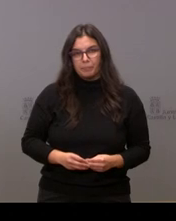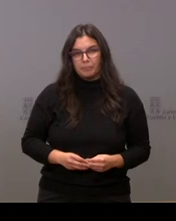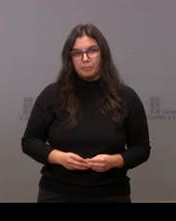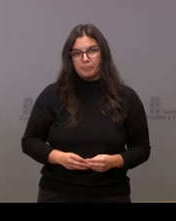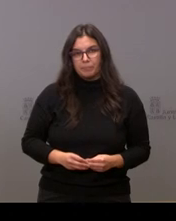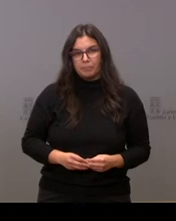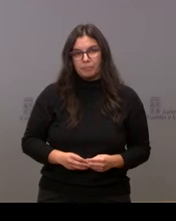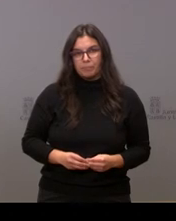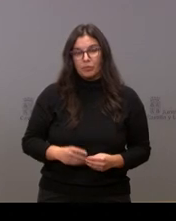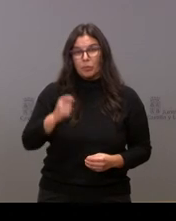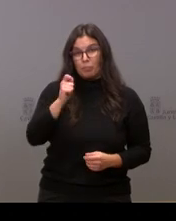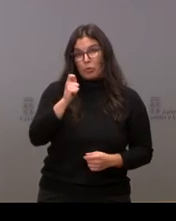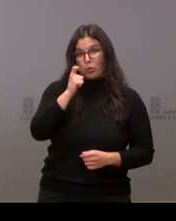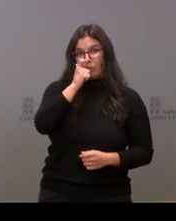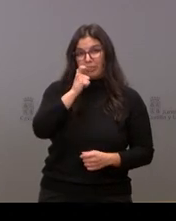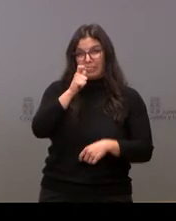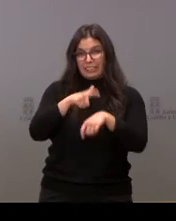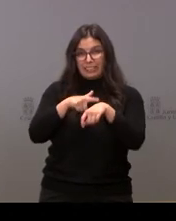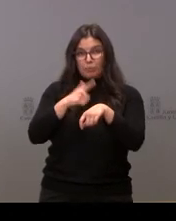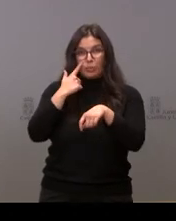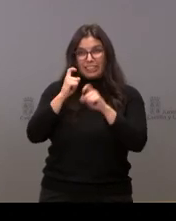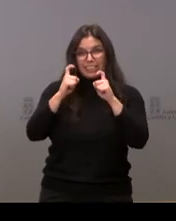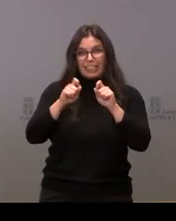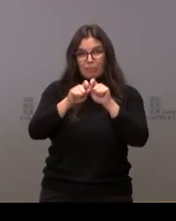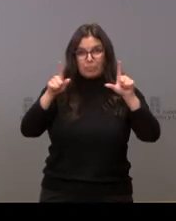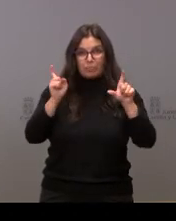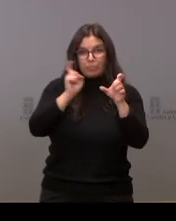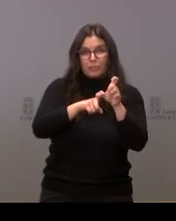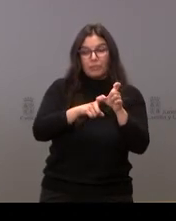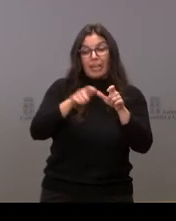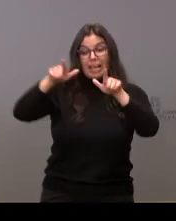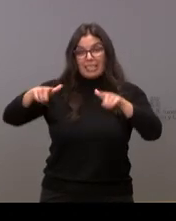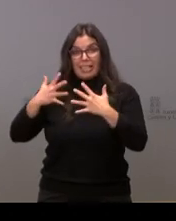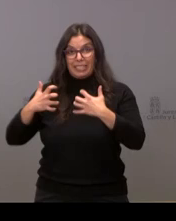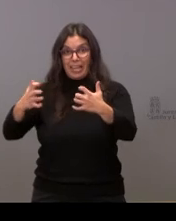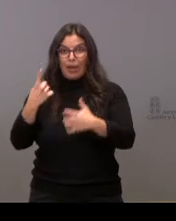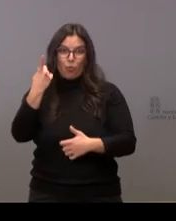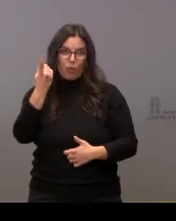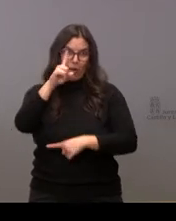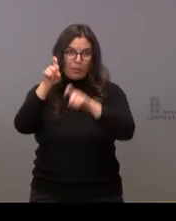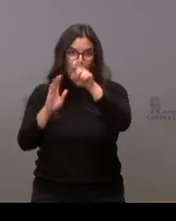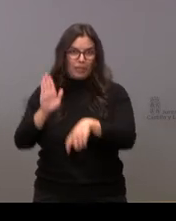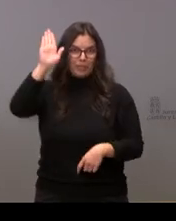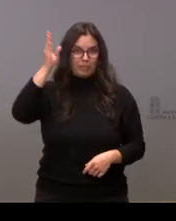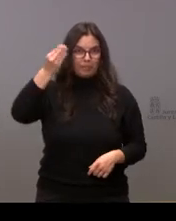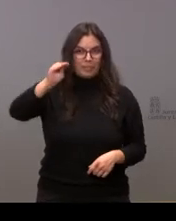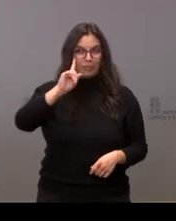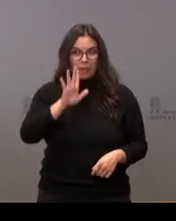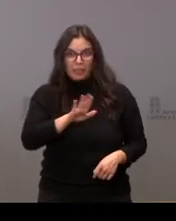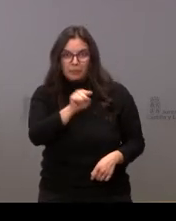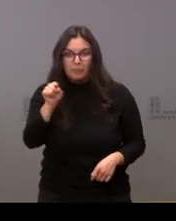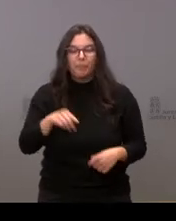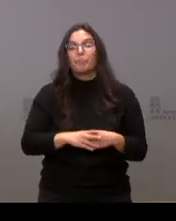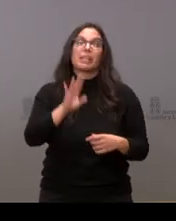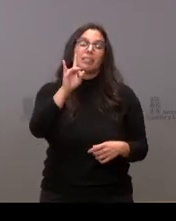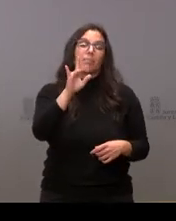Te damos tiempo por si acaso te puedes conectar de nuevo, pero antes tenemos una pregunta en la sala de EFE, si no veo mal. Sí,